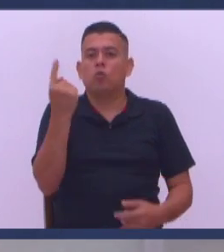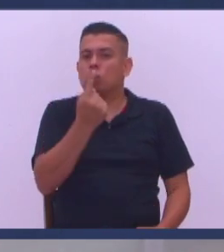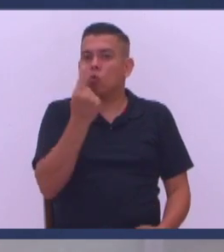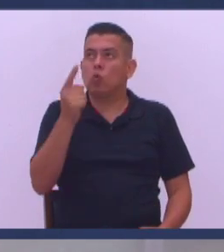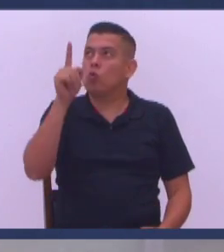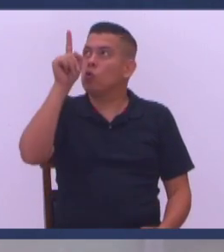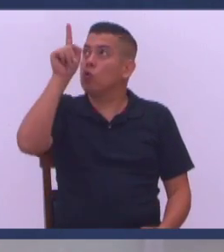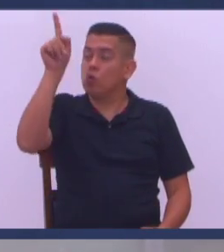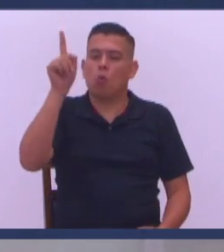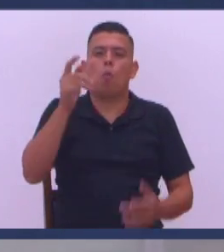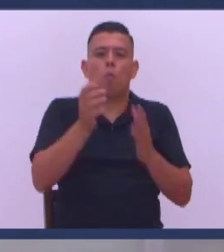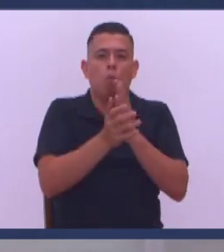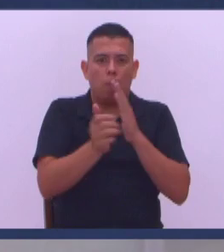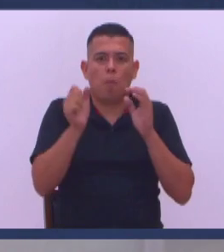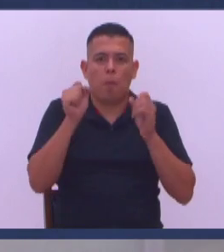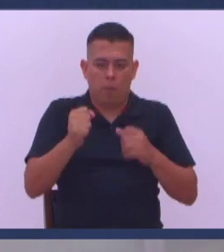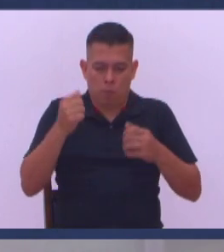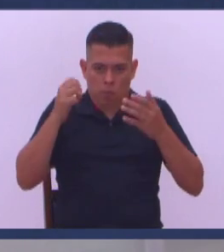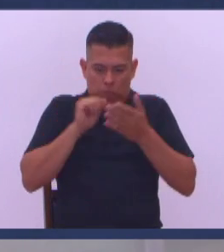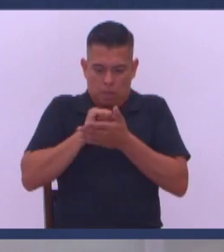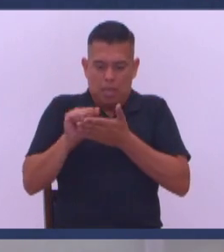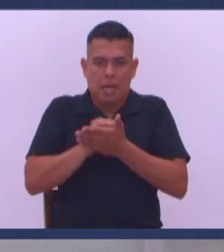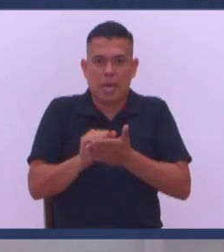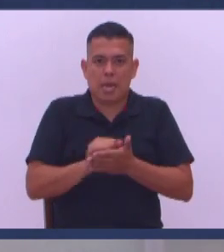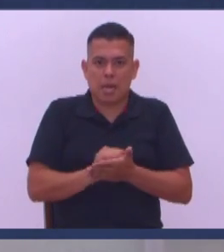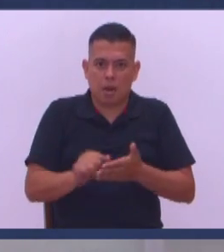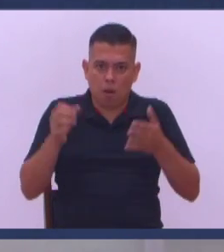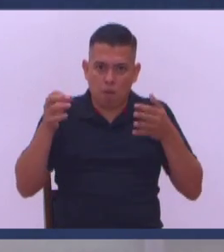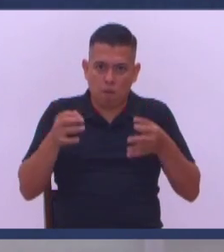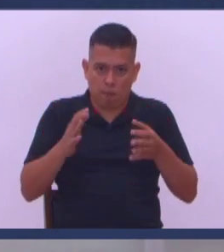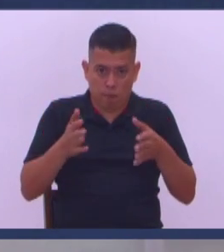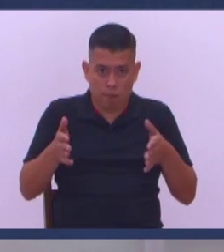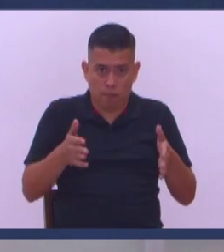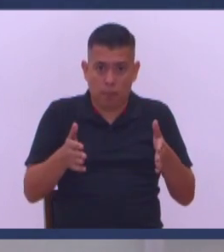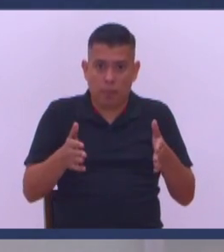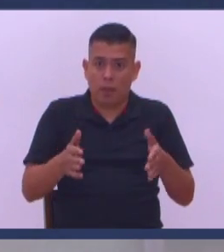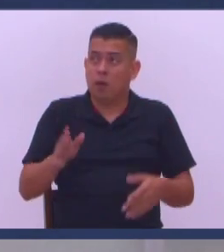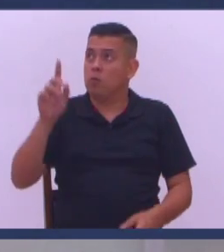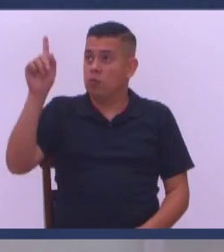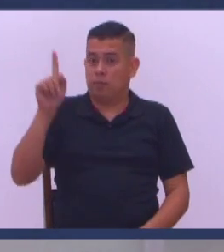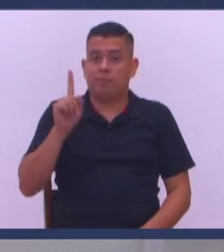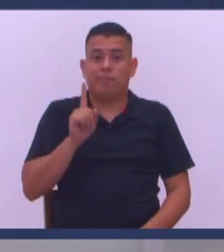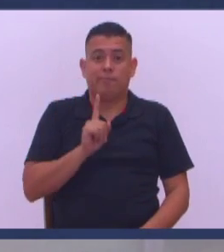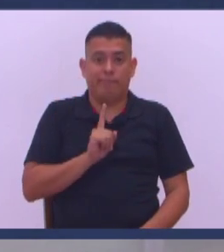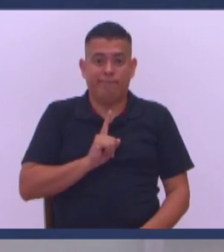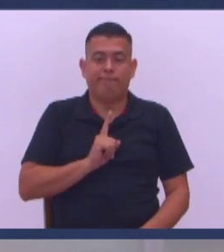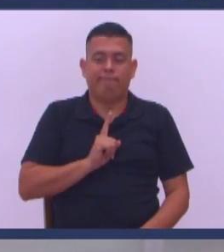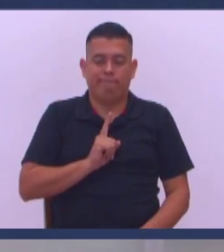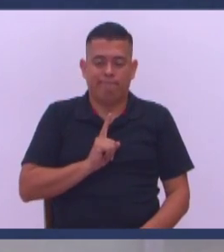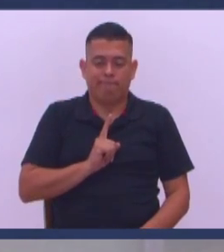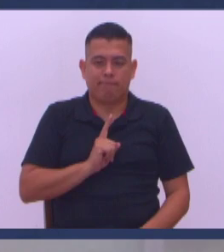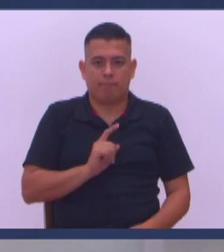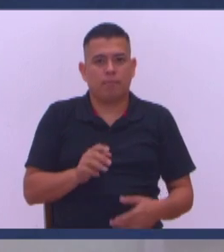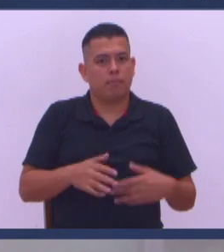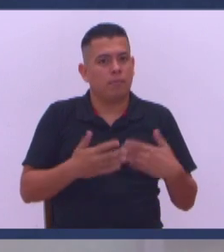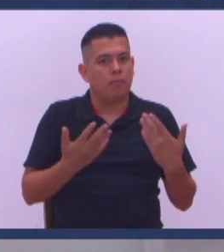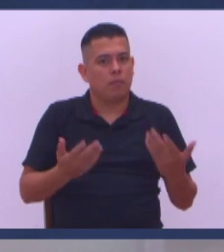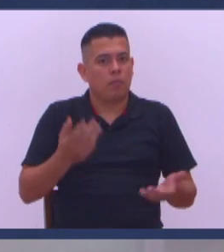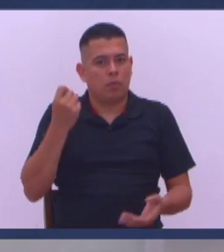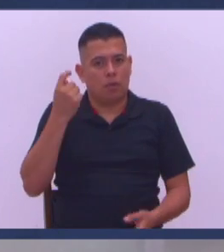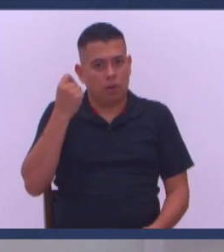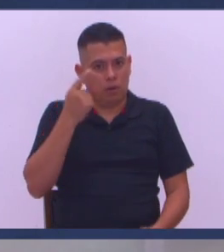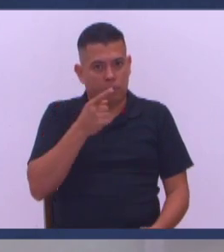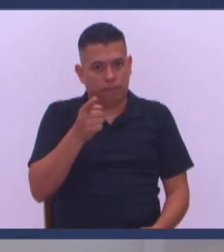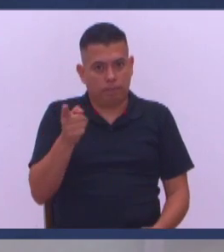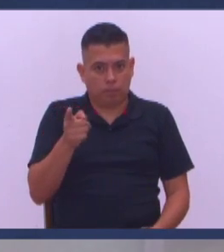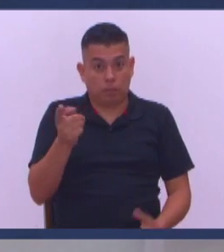tiene la capacidad Para poder limpiarme De mi manera de ser Es la presencia De Dios en mi vida Para entender Lo